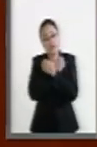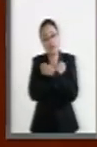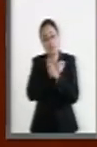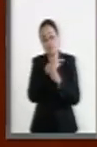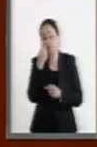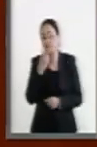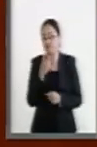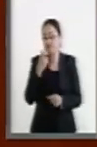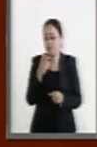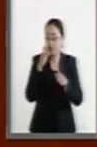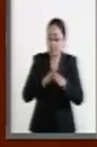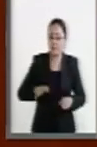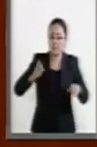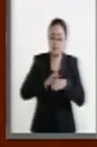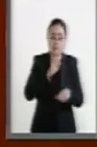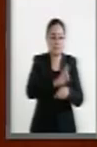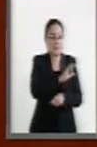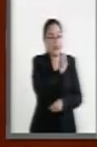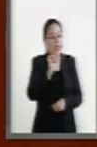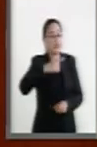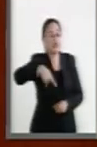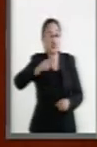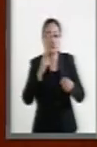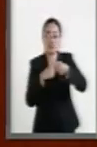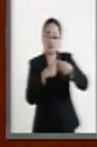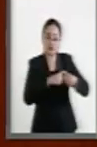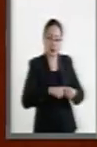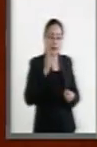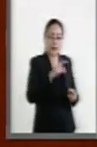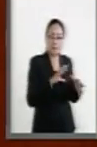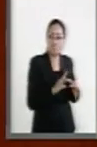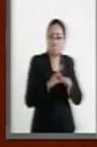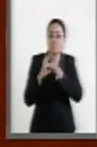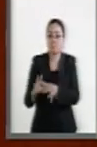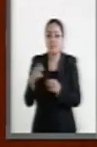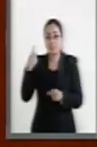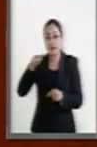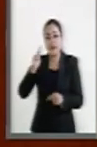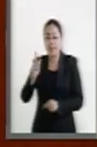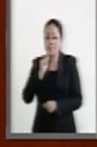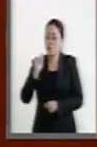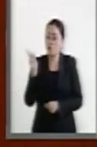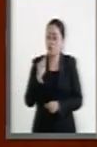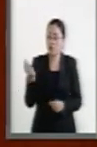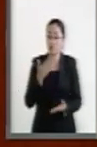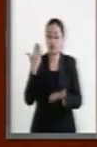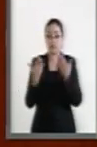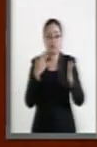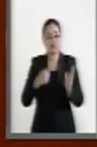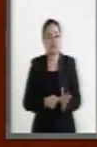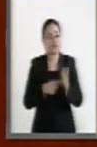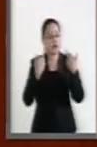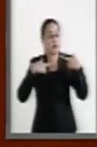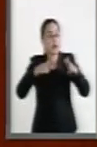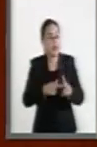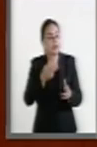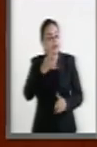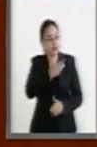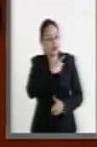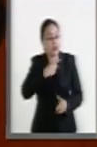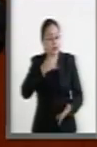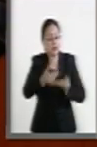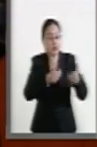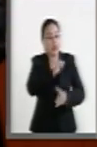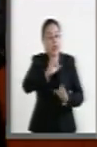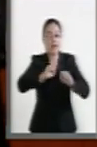intereses de sus agremiados, pero también coayuvar para que la formación profesional y educativa de los maestros esté al servicio de la